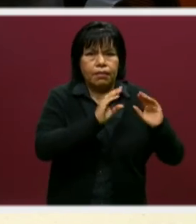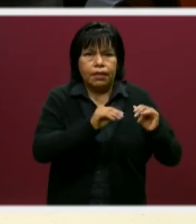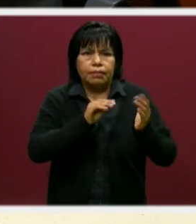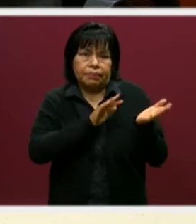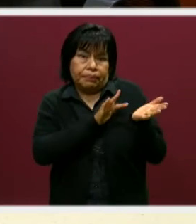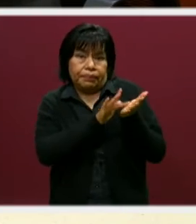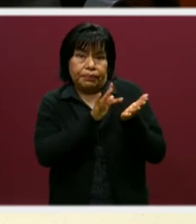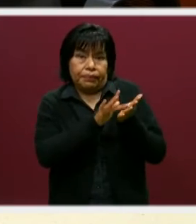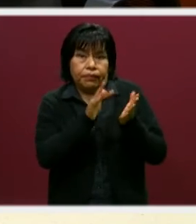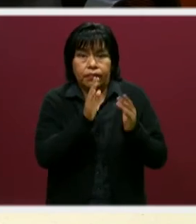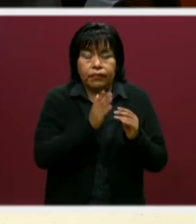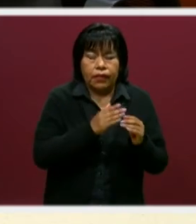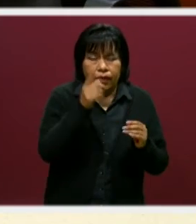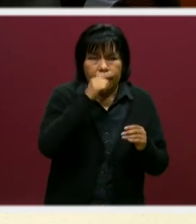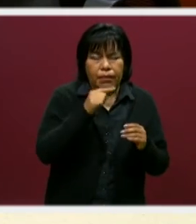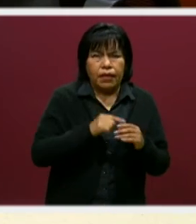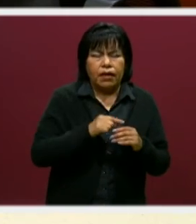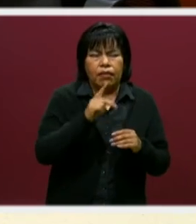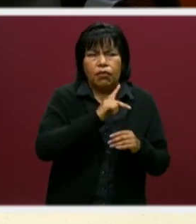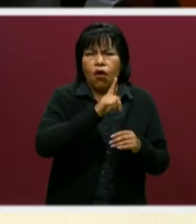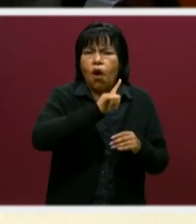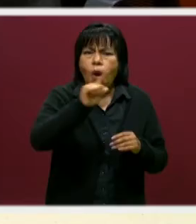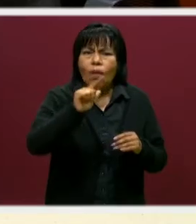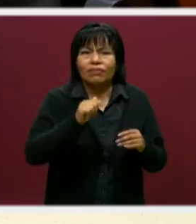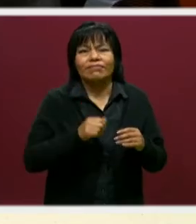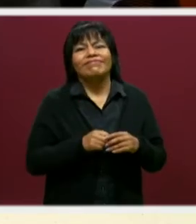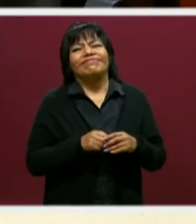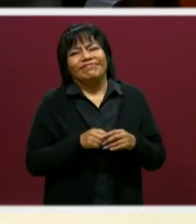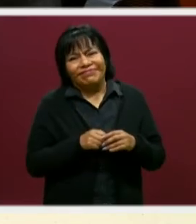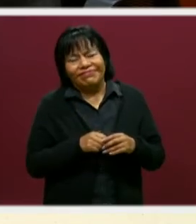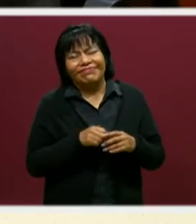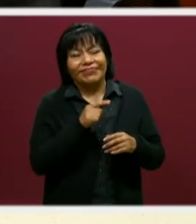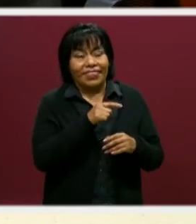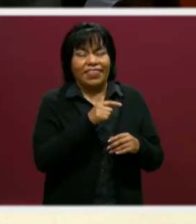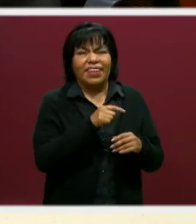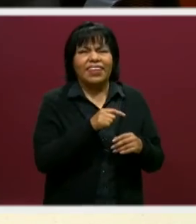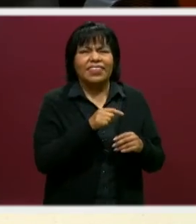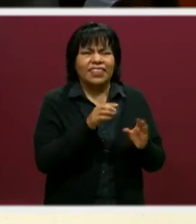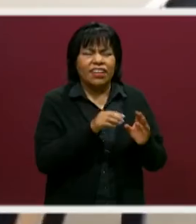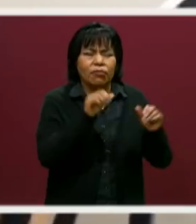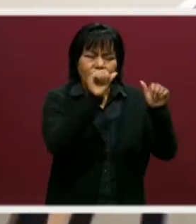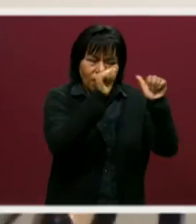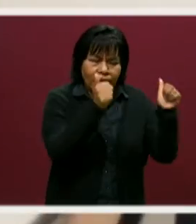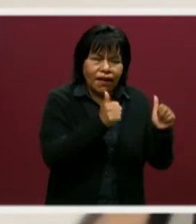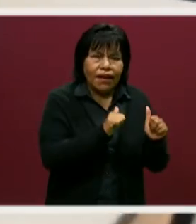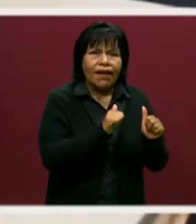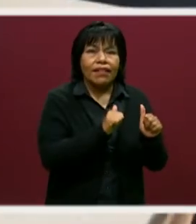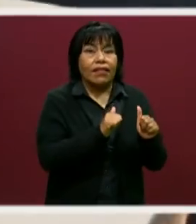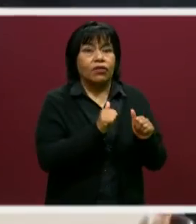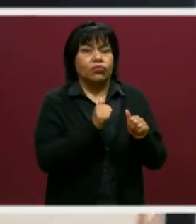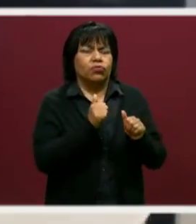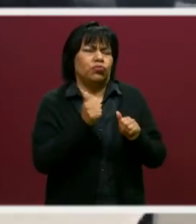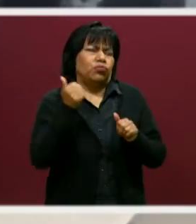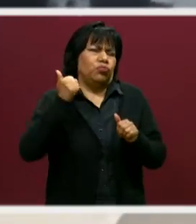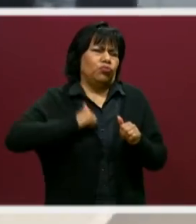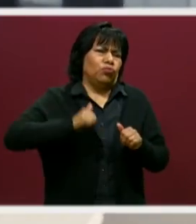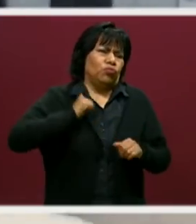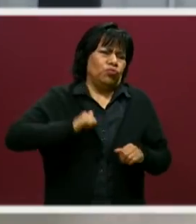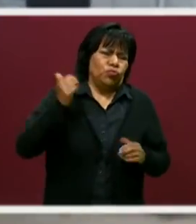a apoyarlos a la profesionalización de ese tipo de prácticas artesanales ancestrales.